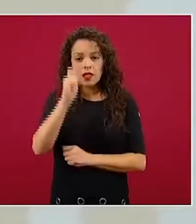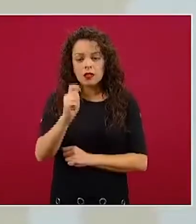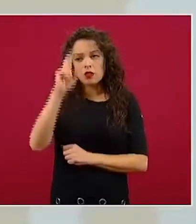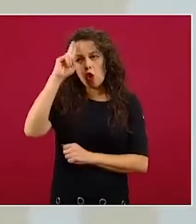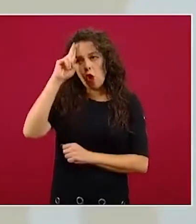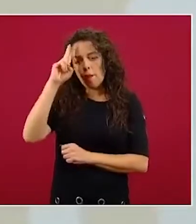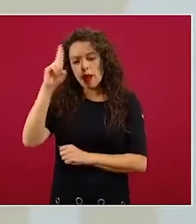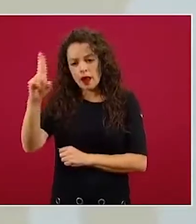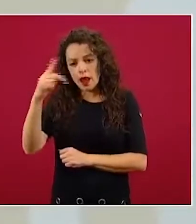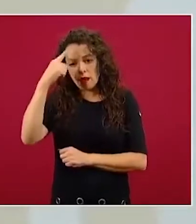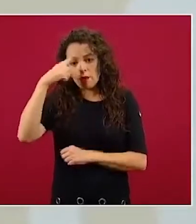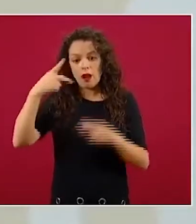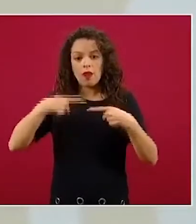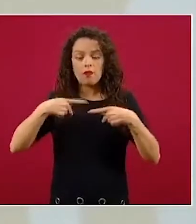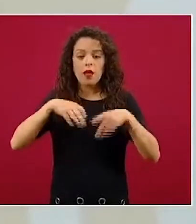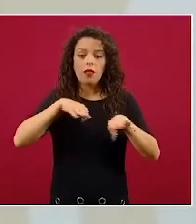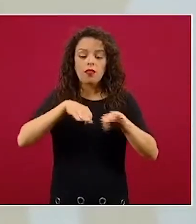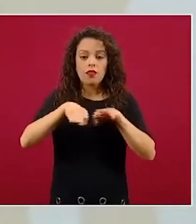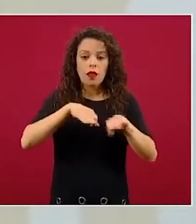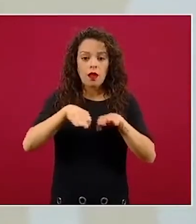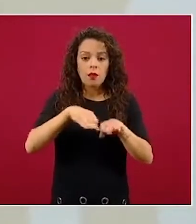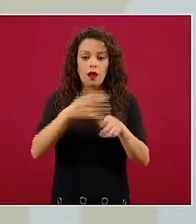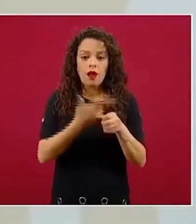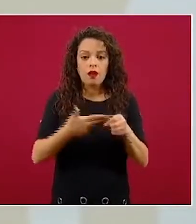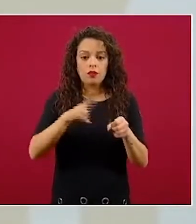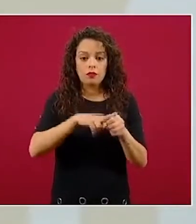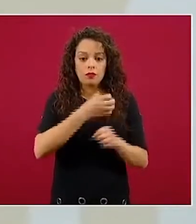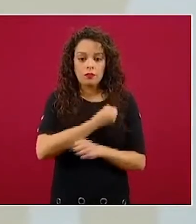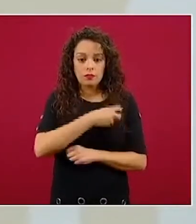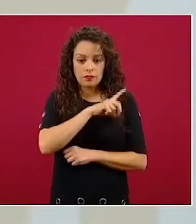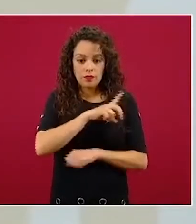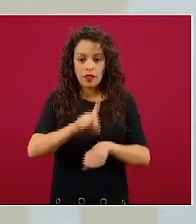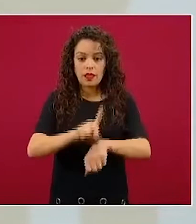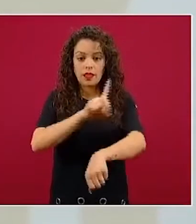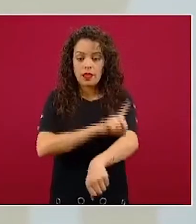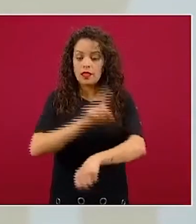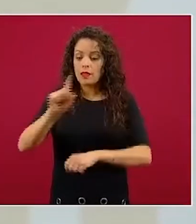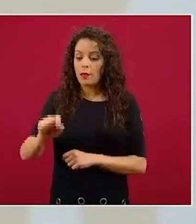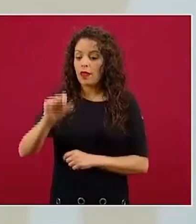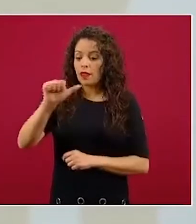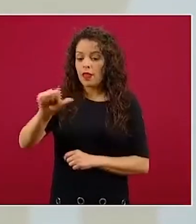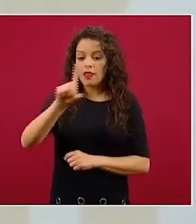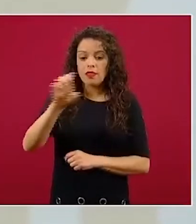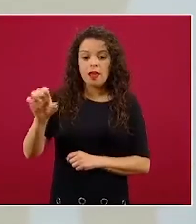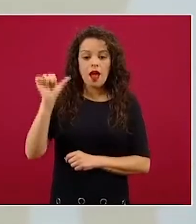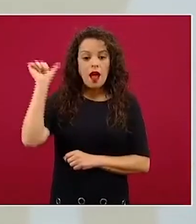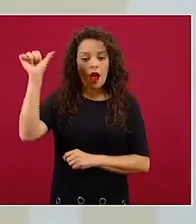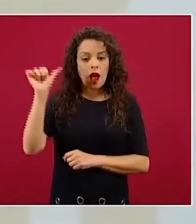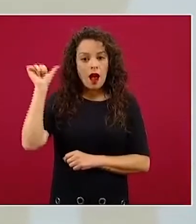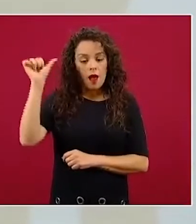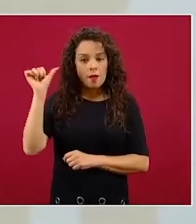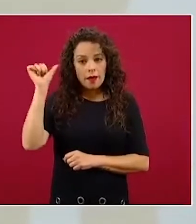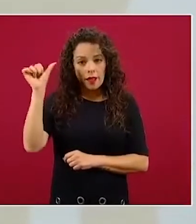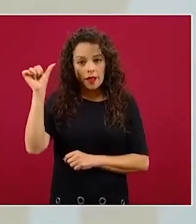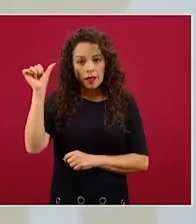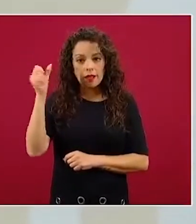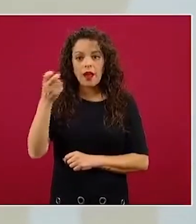los trabajadores de la salud. Desde el 24 de, 26 de abril, les damos este